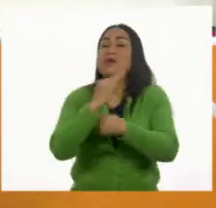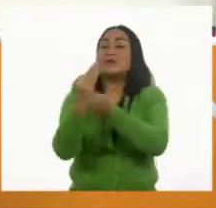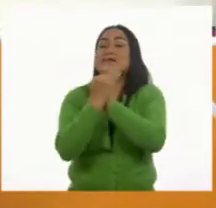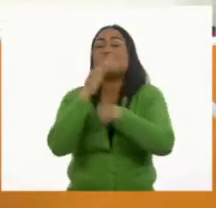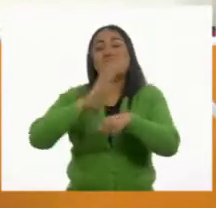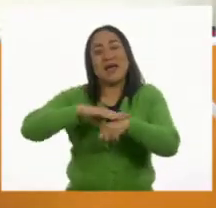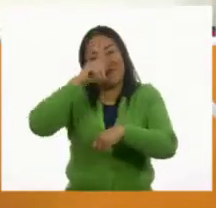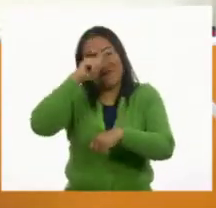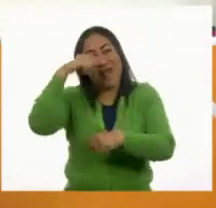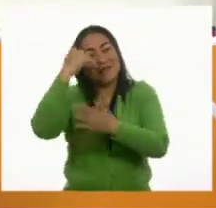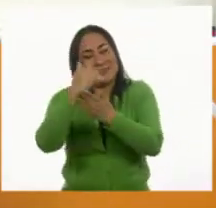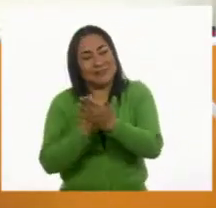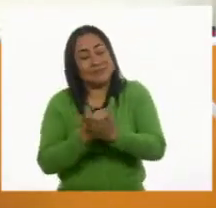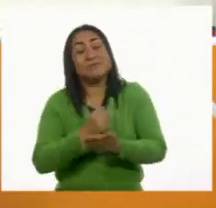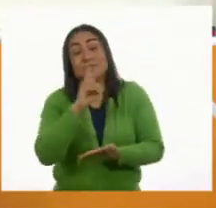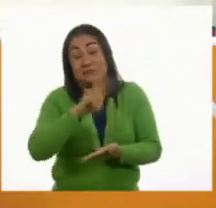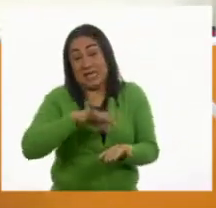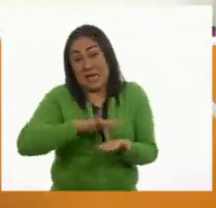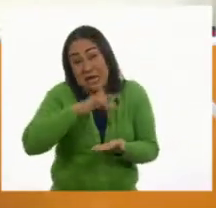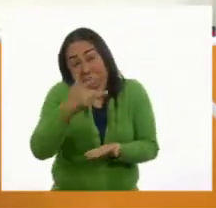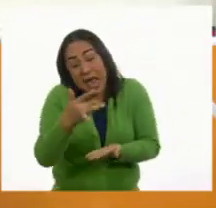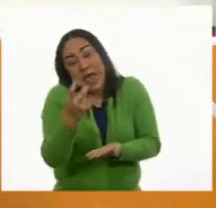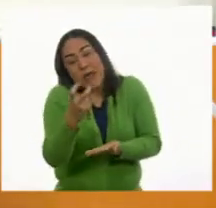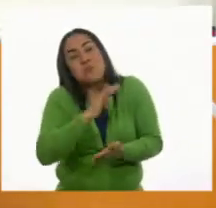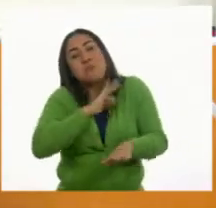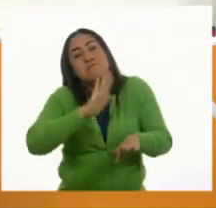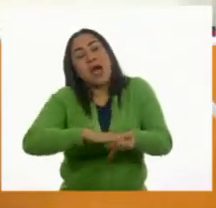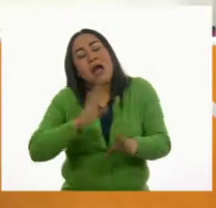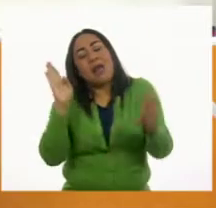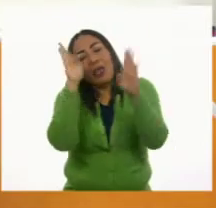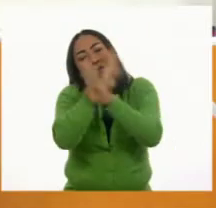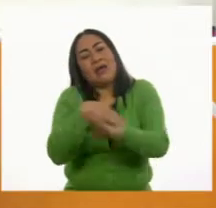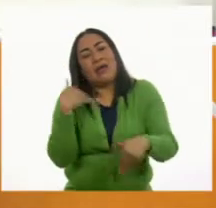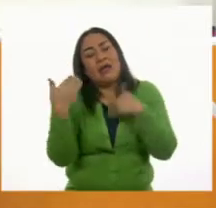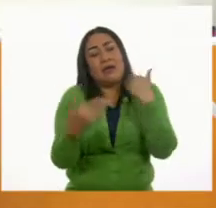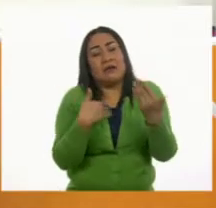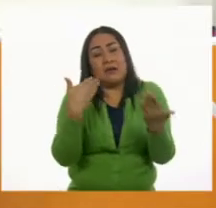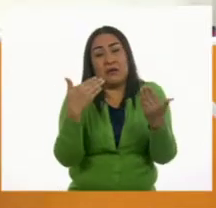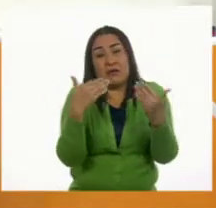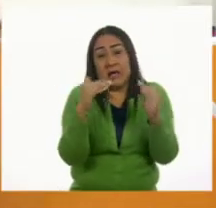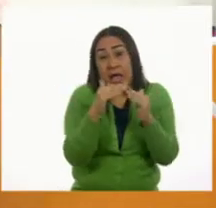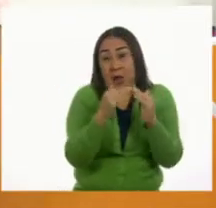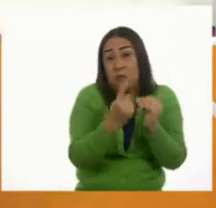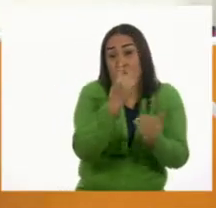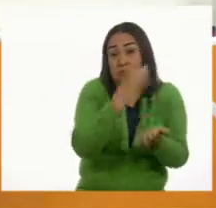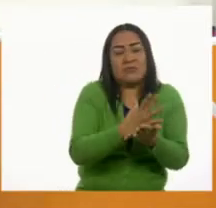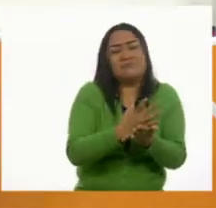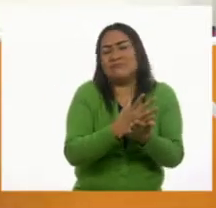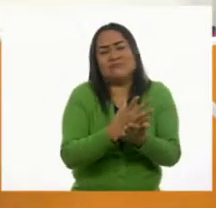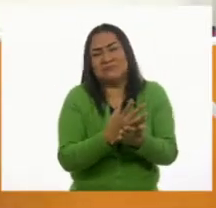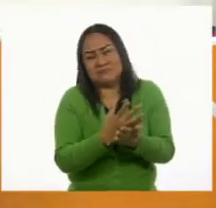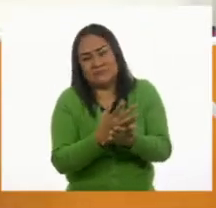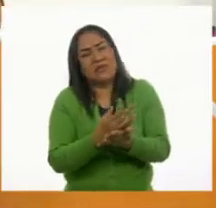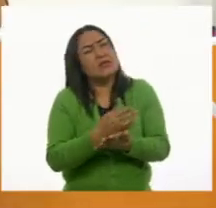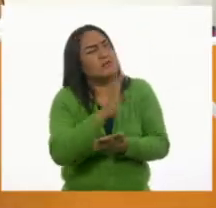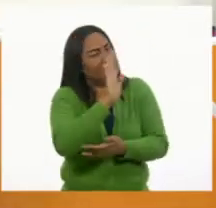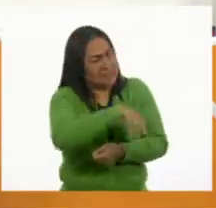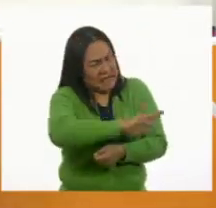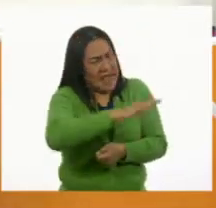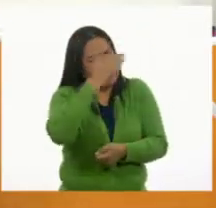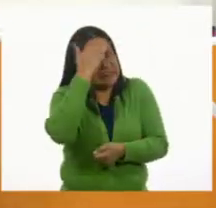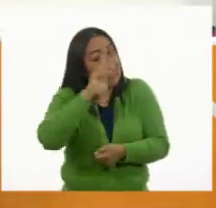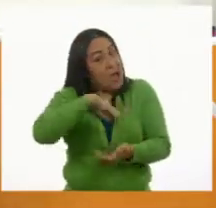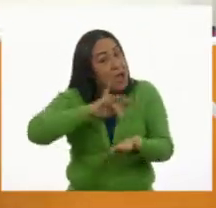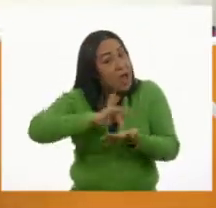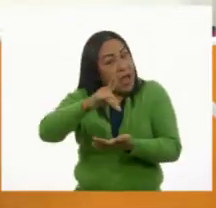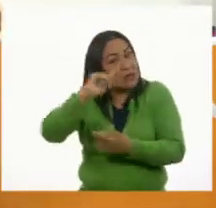cosas y gracias a eso nos podemos divertir, pero no solamente en casa. ¿Sabes también qué otro invento gracias